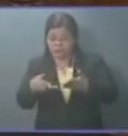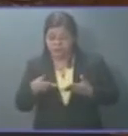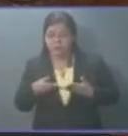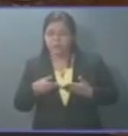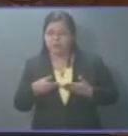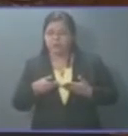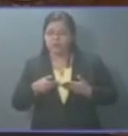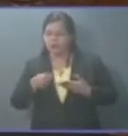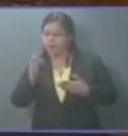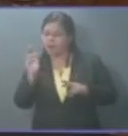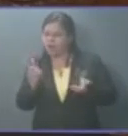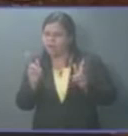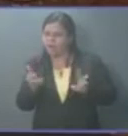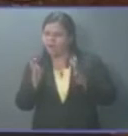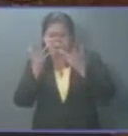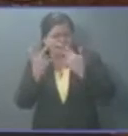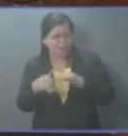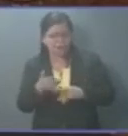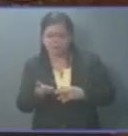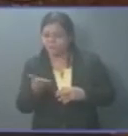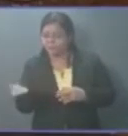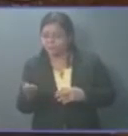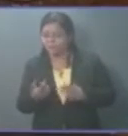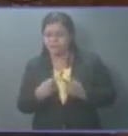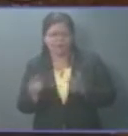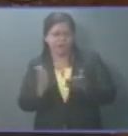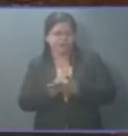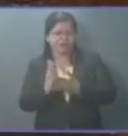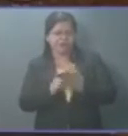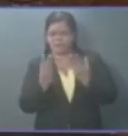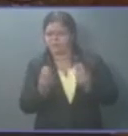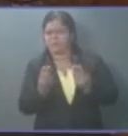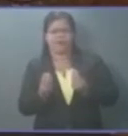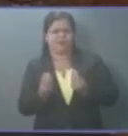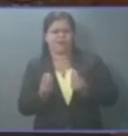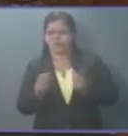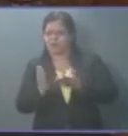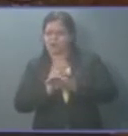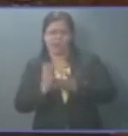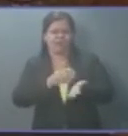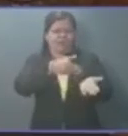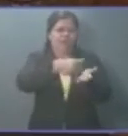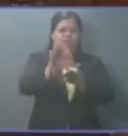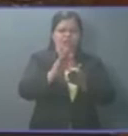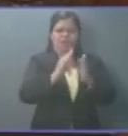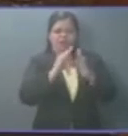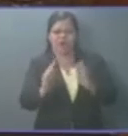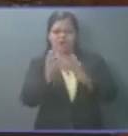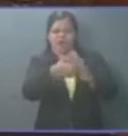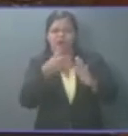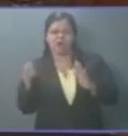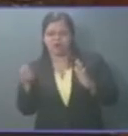lo que sea que quiera hablar, sin el miedo ni el temor de que nadie lo fuera sacar a sacar casa a